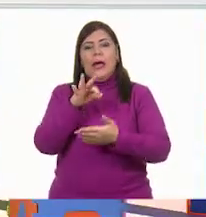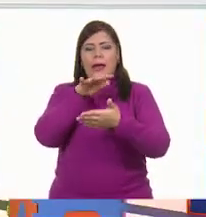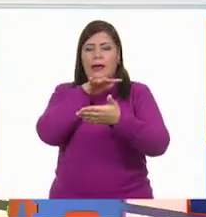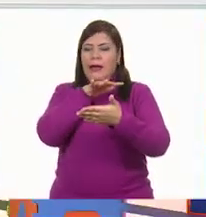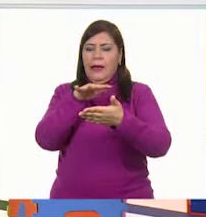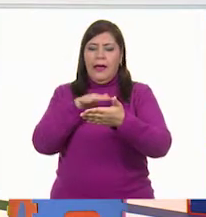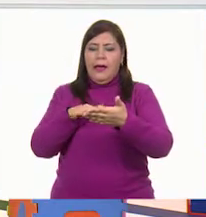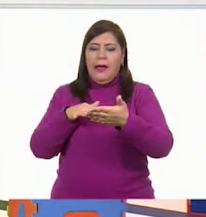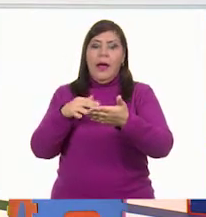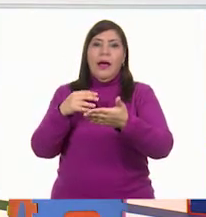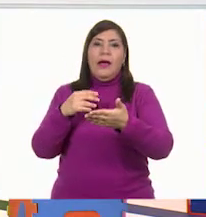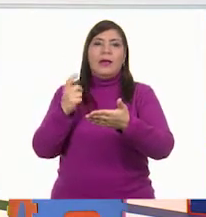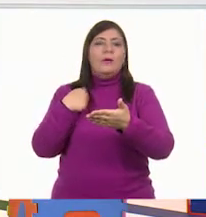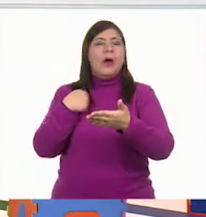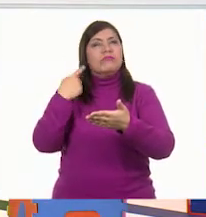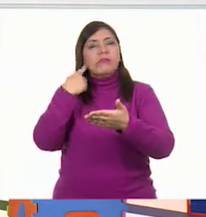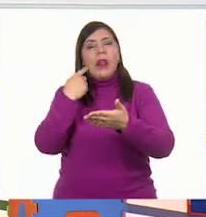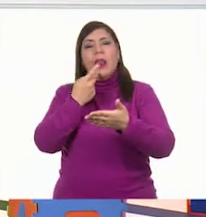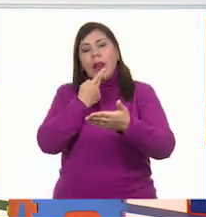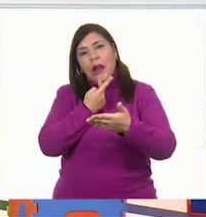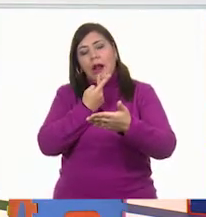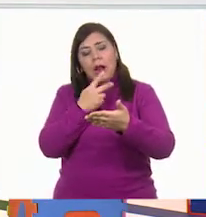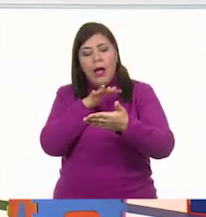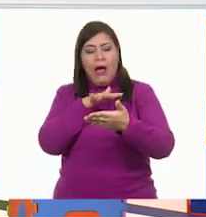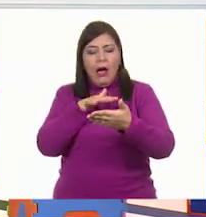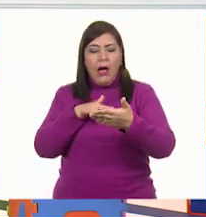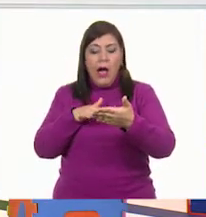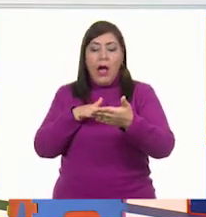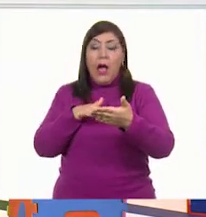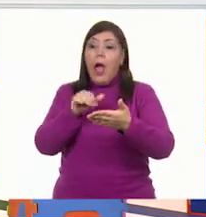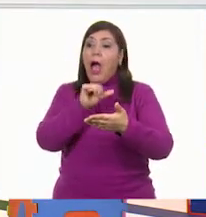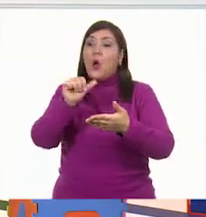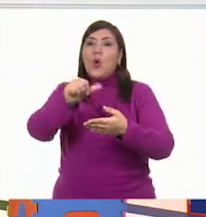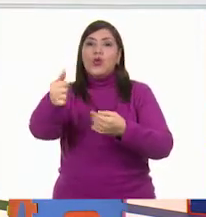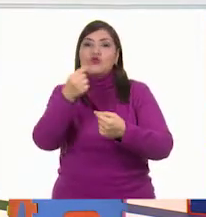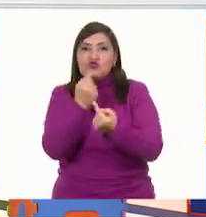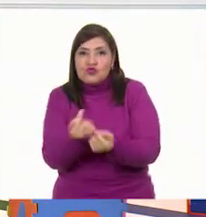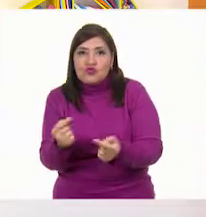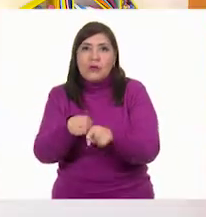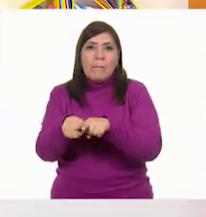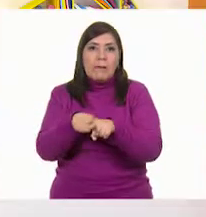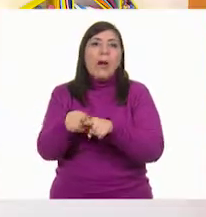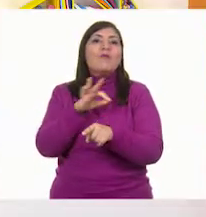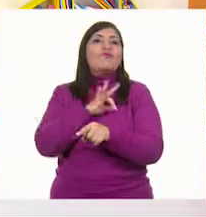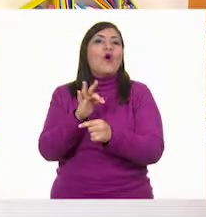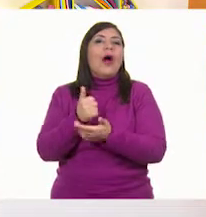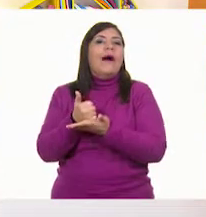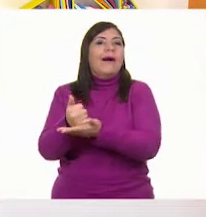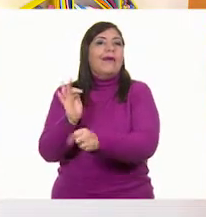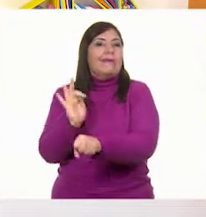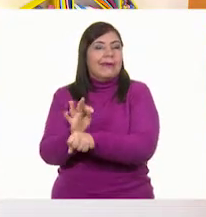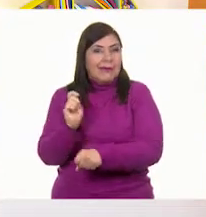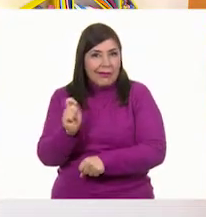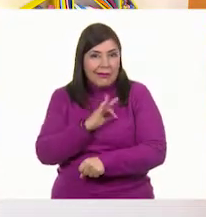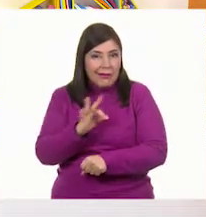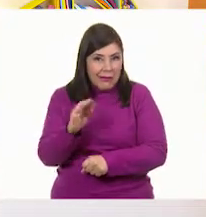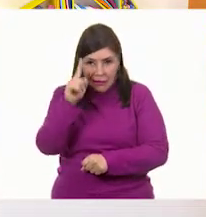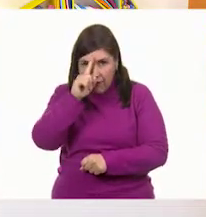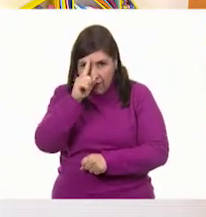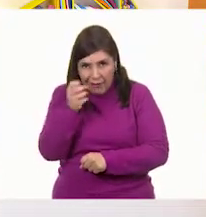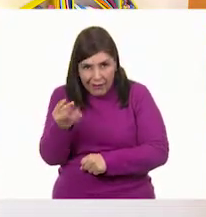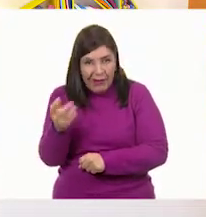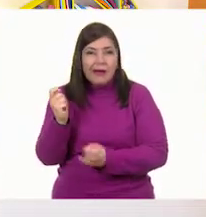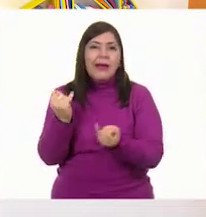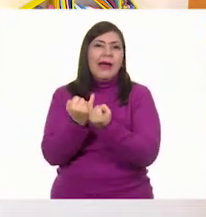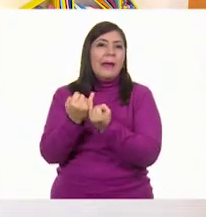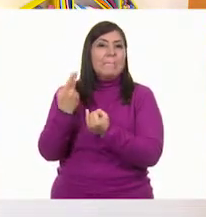lectura en voz alta y hacer esas recomendaciones. Si tienen hermanos chiquitos, ¿verdad? Pero también, ¿tú crees que esta lectura